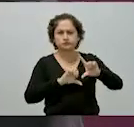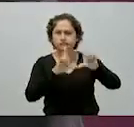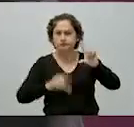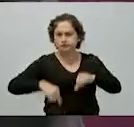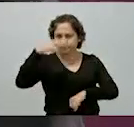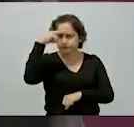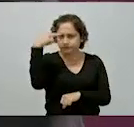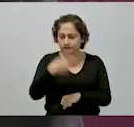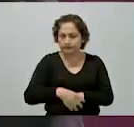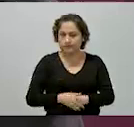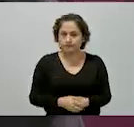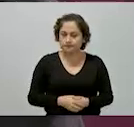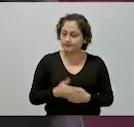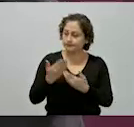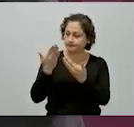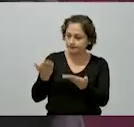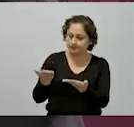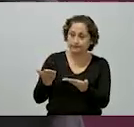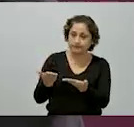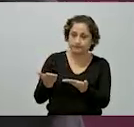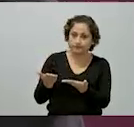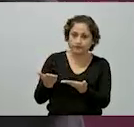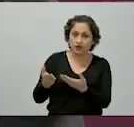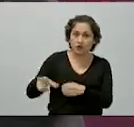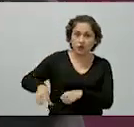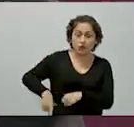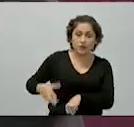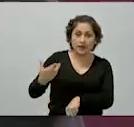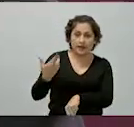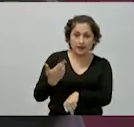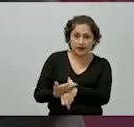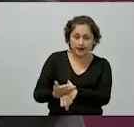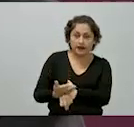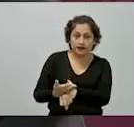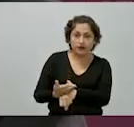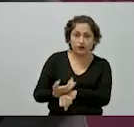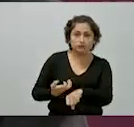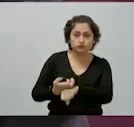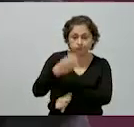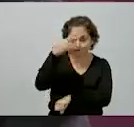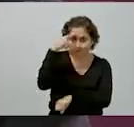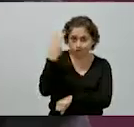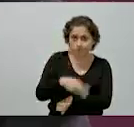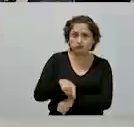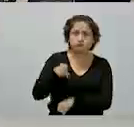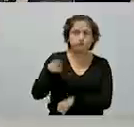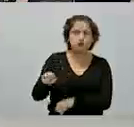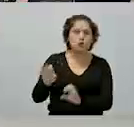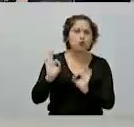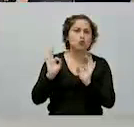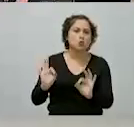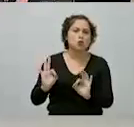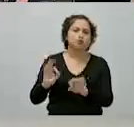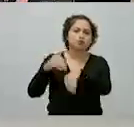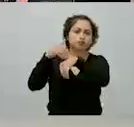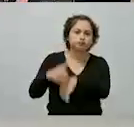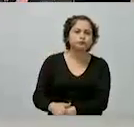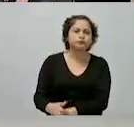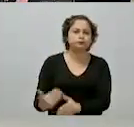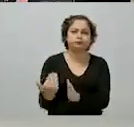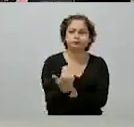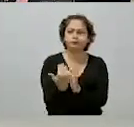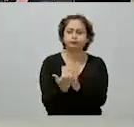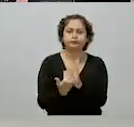Alfredo del Mazo ha actuado con institucionalidad, con